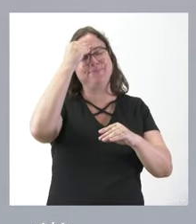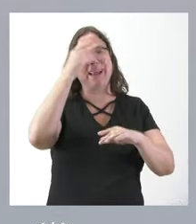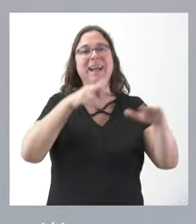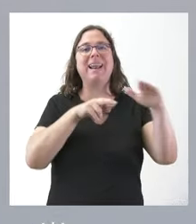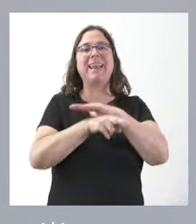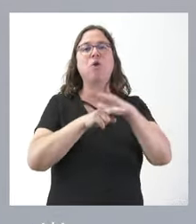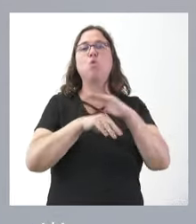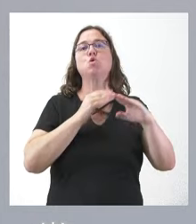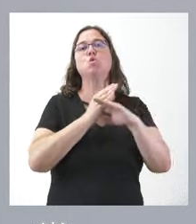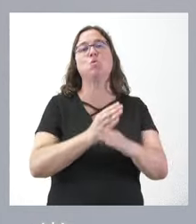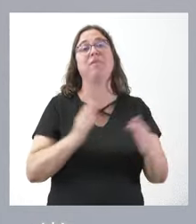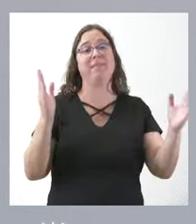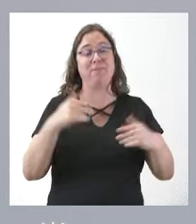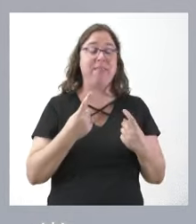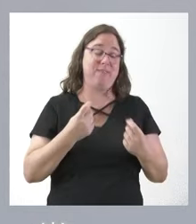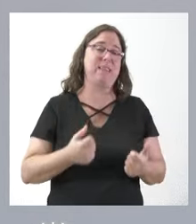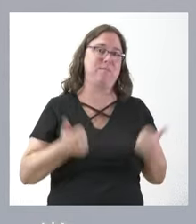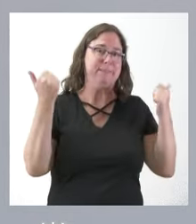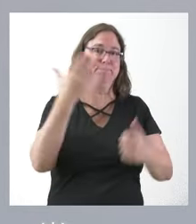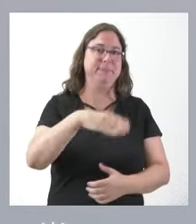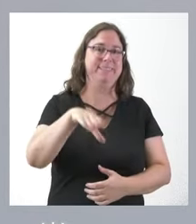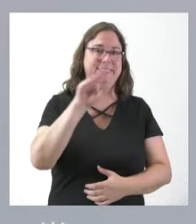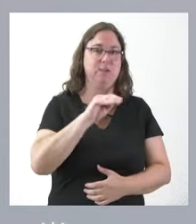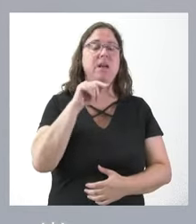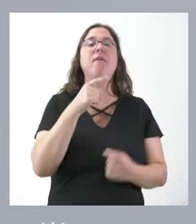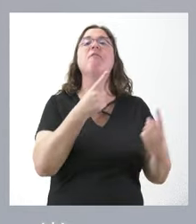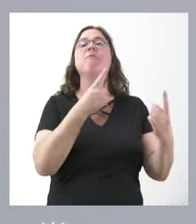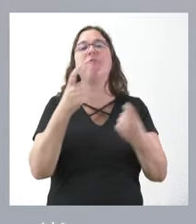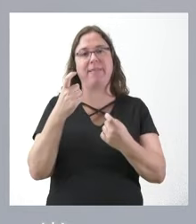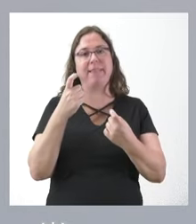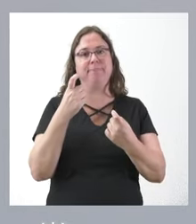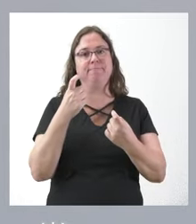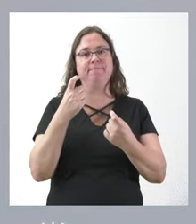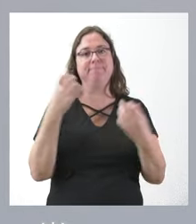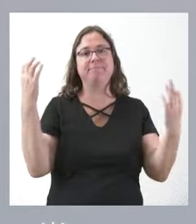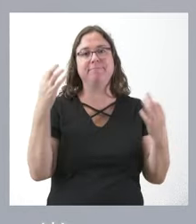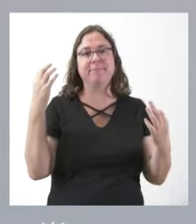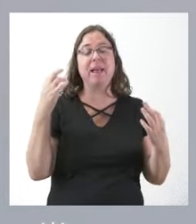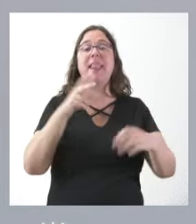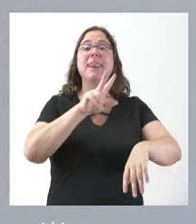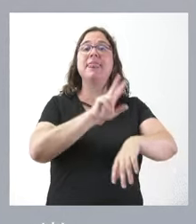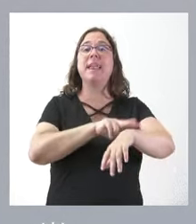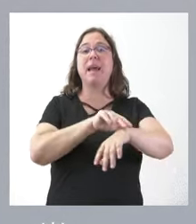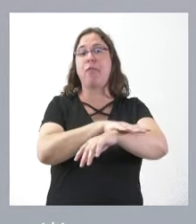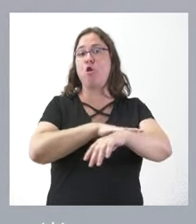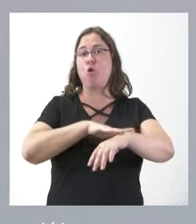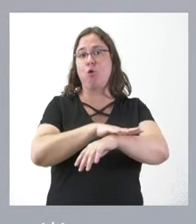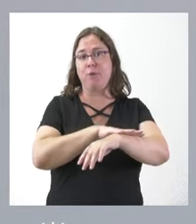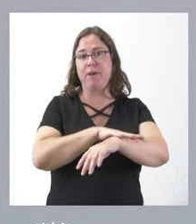que quizás serían precisos para estas circunstancias. Aquí falta quizás esa dirección por parte de la delegación del Gobierno para